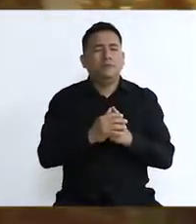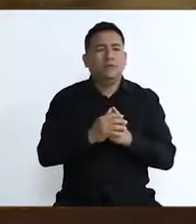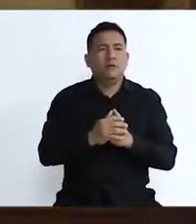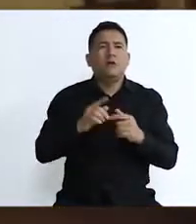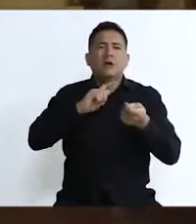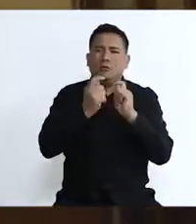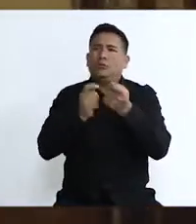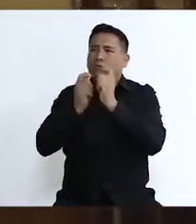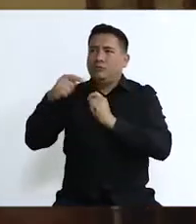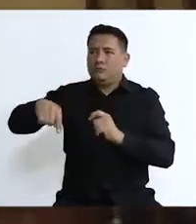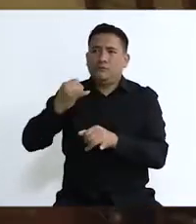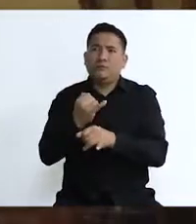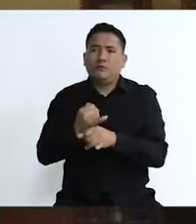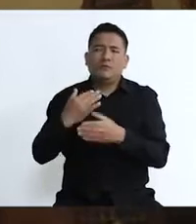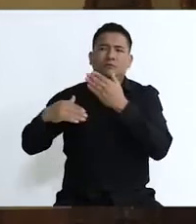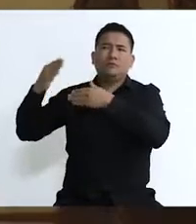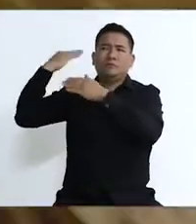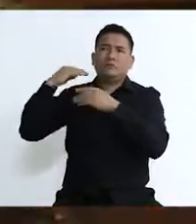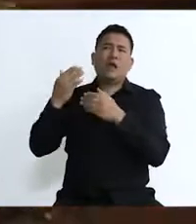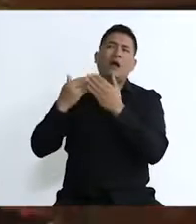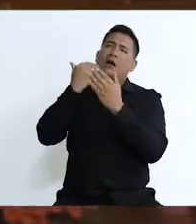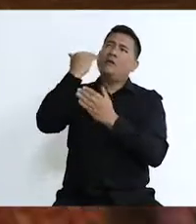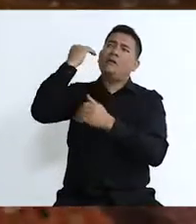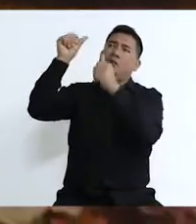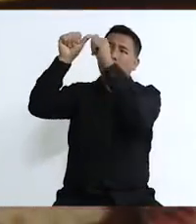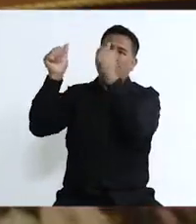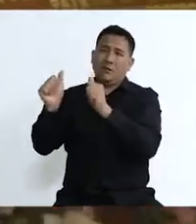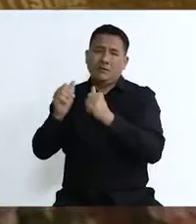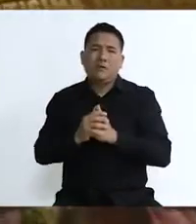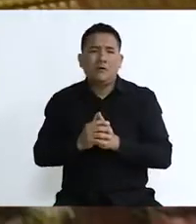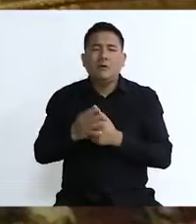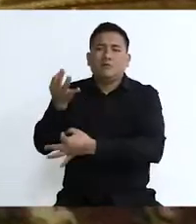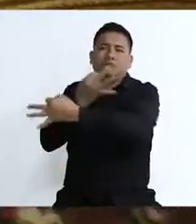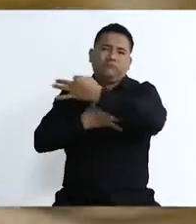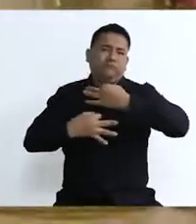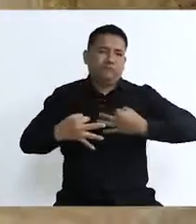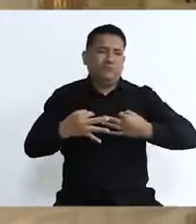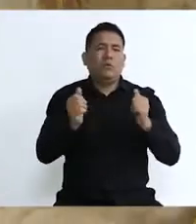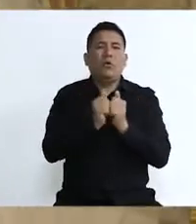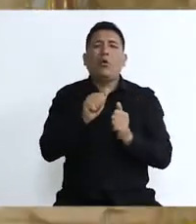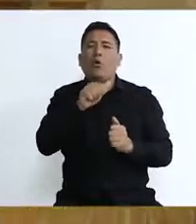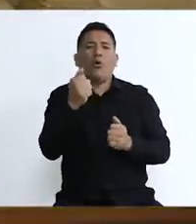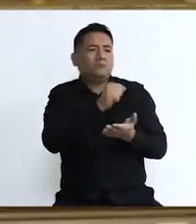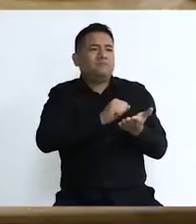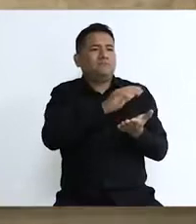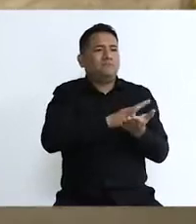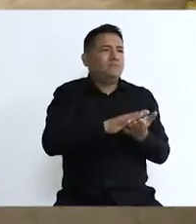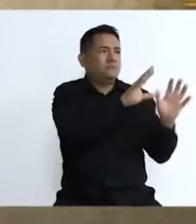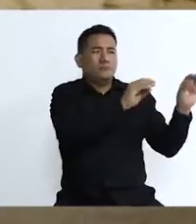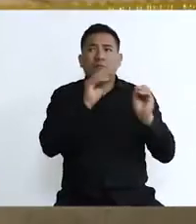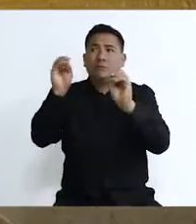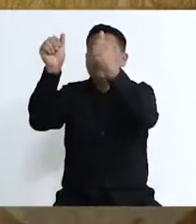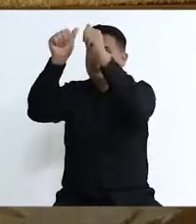se muestra aquí el cambio que muchas iglesias han tenido en la devoción de sus antiguas imágenes virreinales, hoy reemplazadas por imágenes de